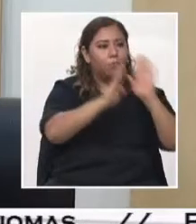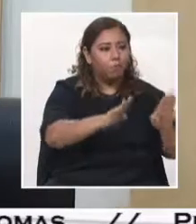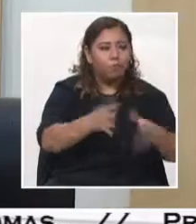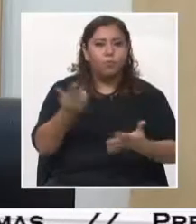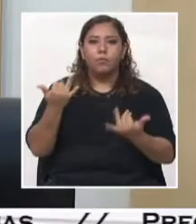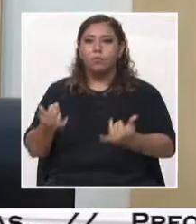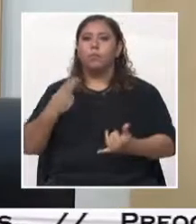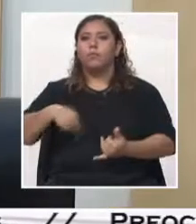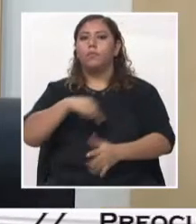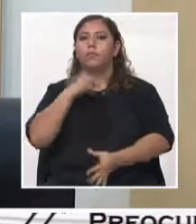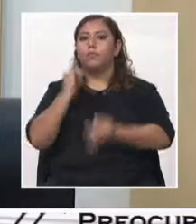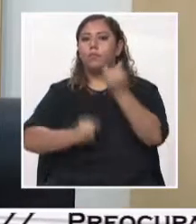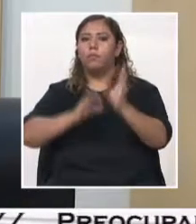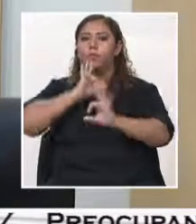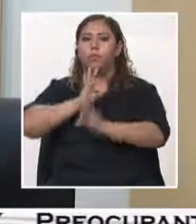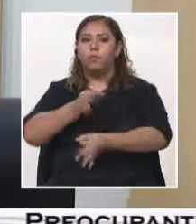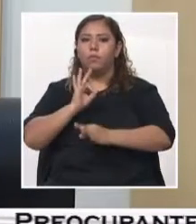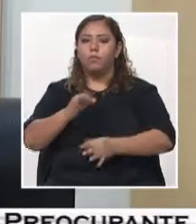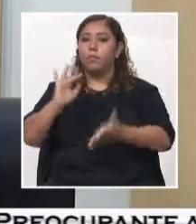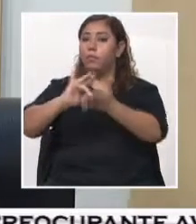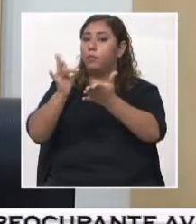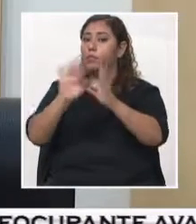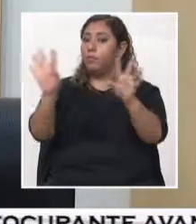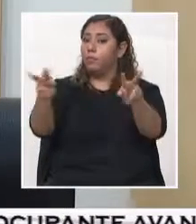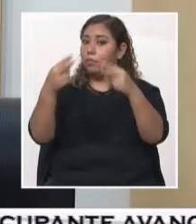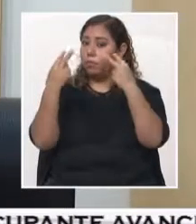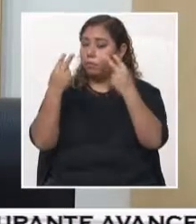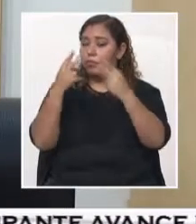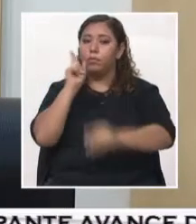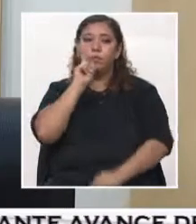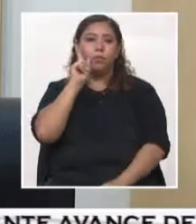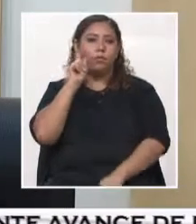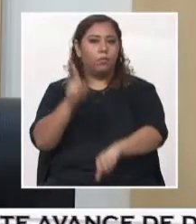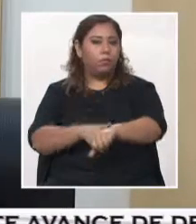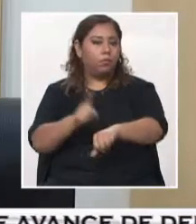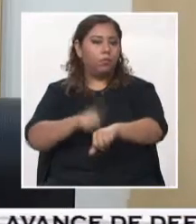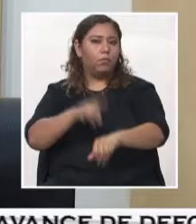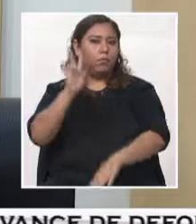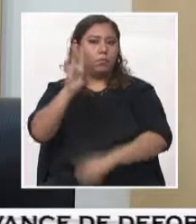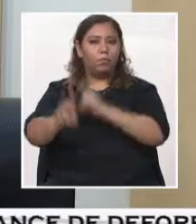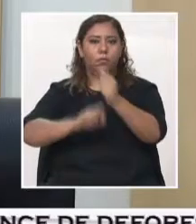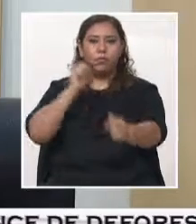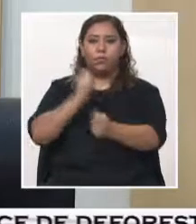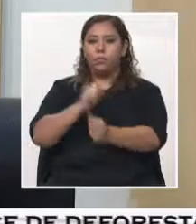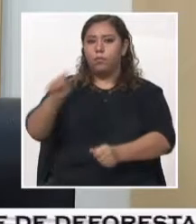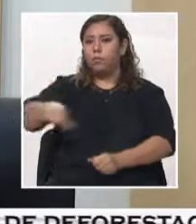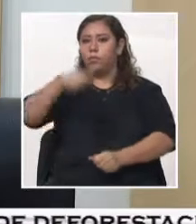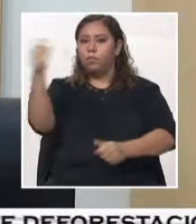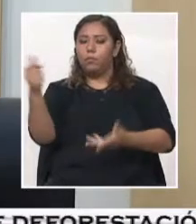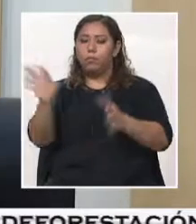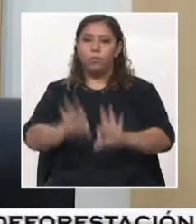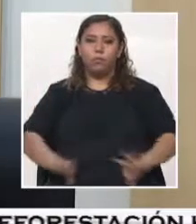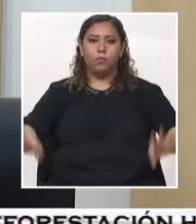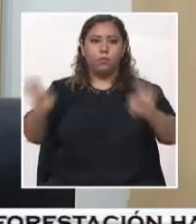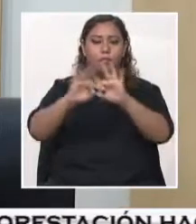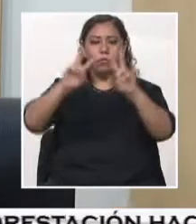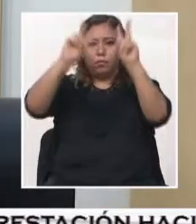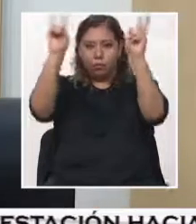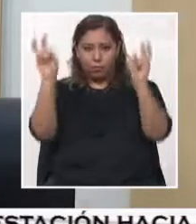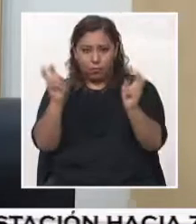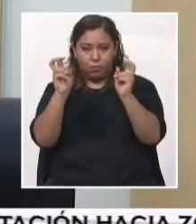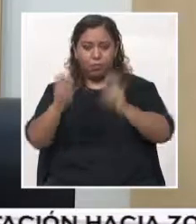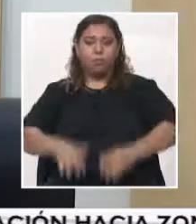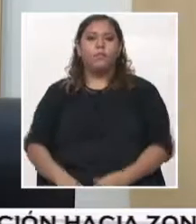foro agradeciéndole como siempre su fiel sintonía y invitándonos para que nos sintonice. Mañana a partir de las 7 en punto de la mañana cuando estaremos abordando otro